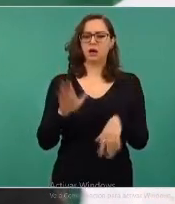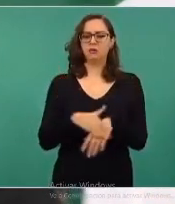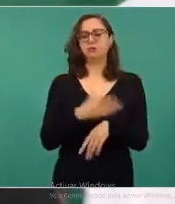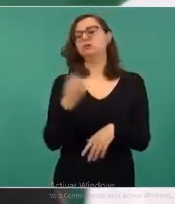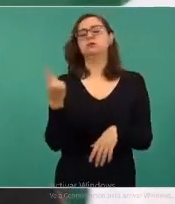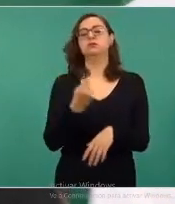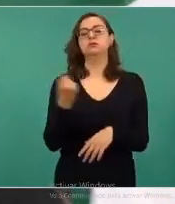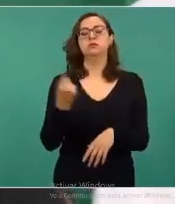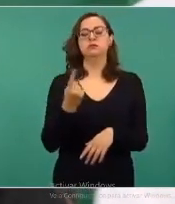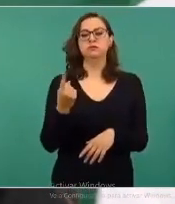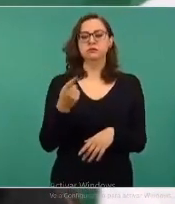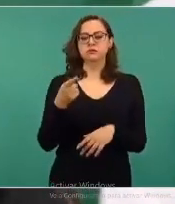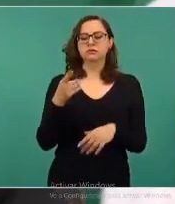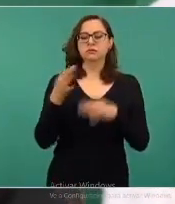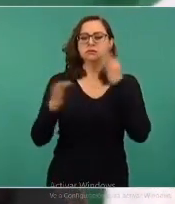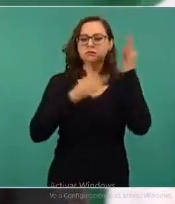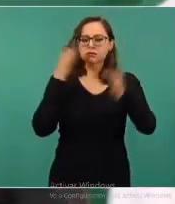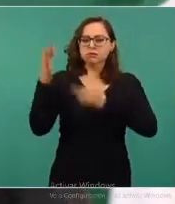medios.